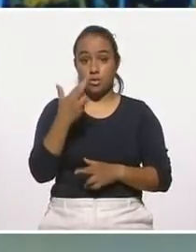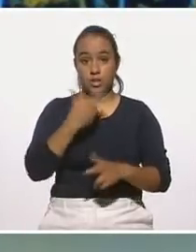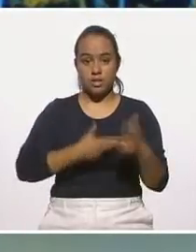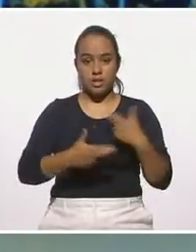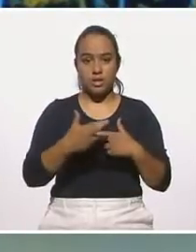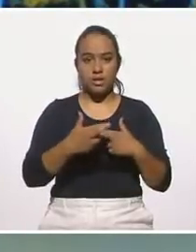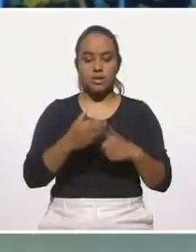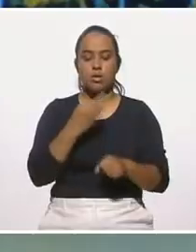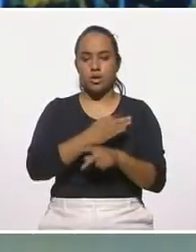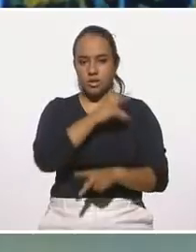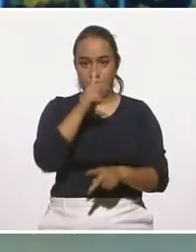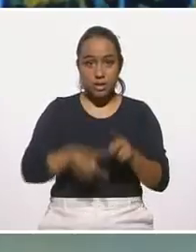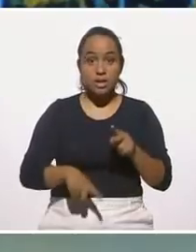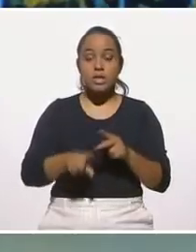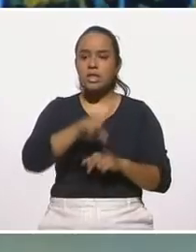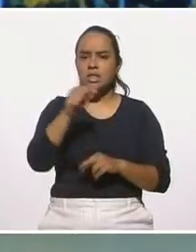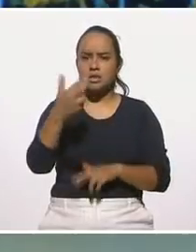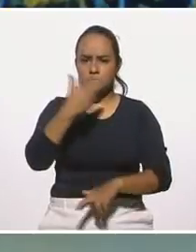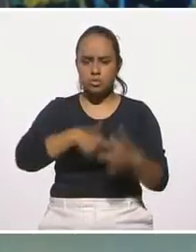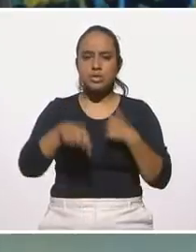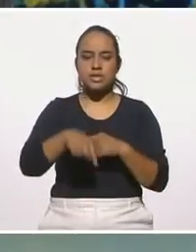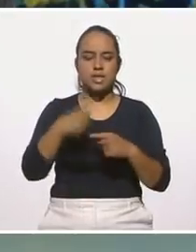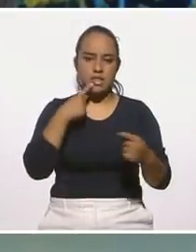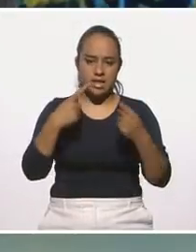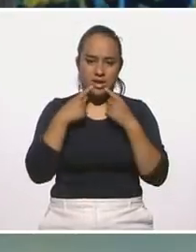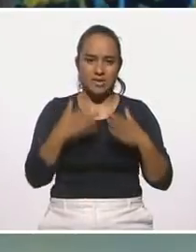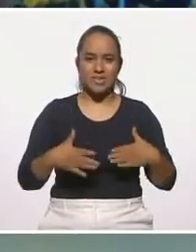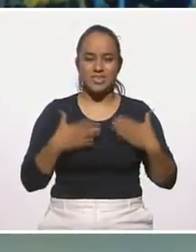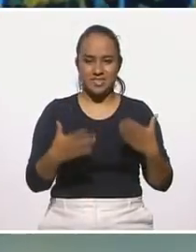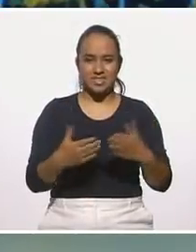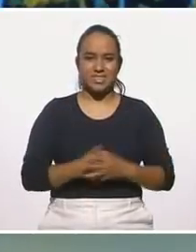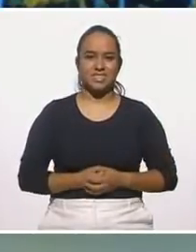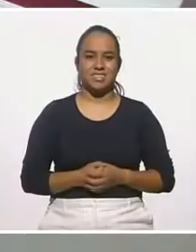de, vamos a un corte y regresamos a Diálogos en Confianza.